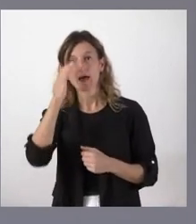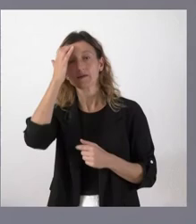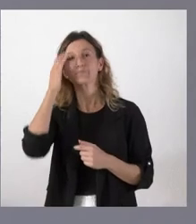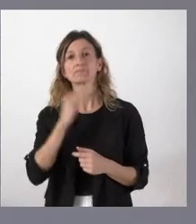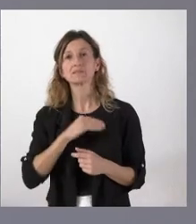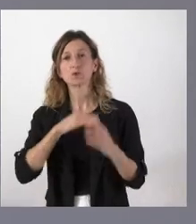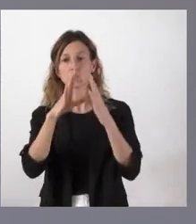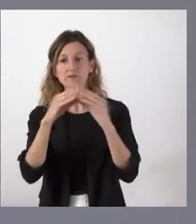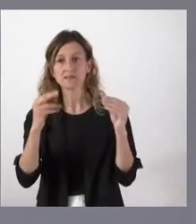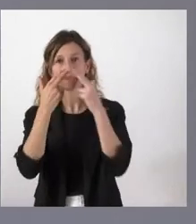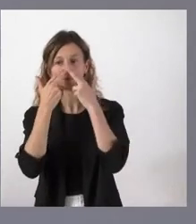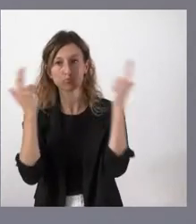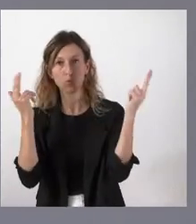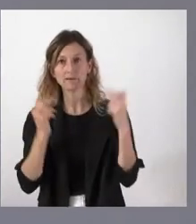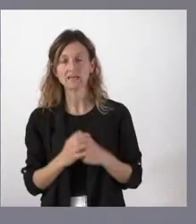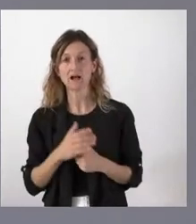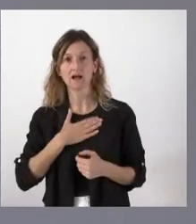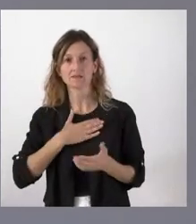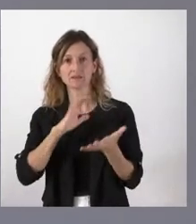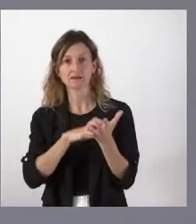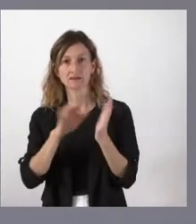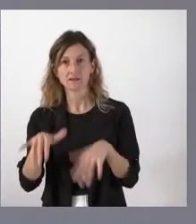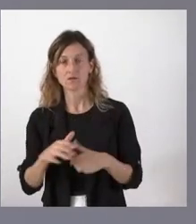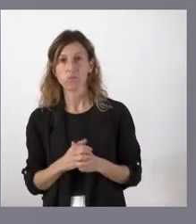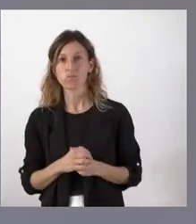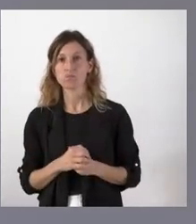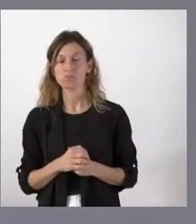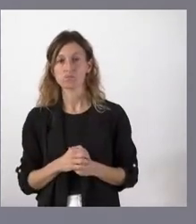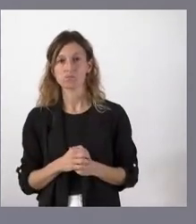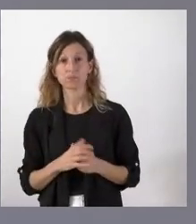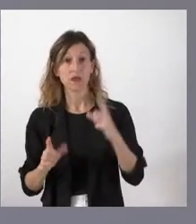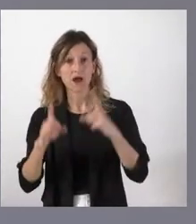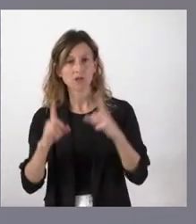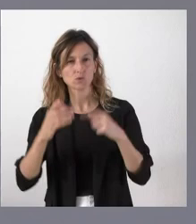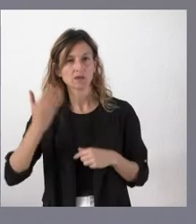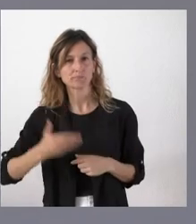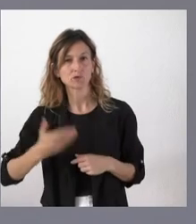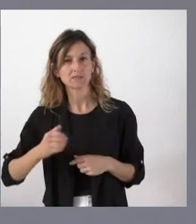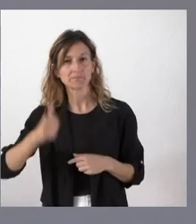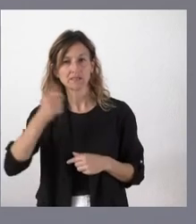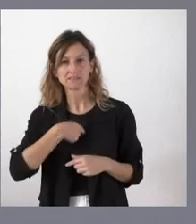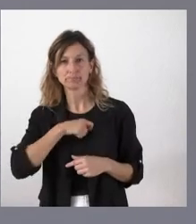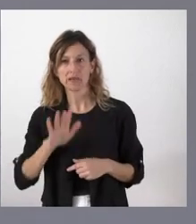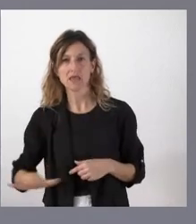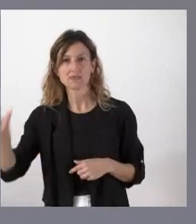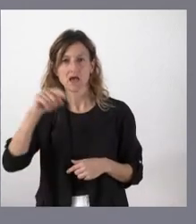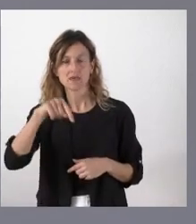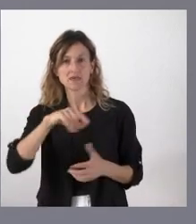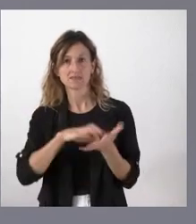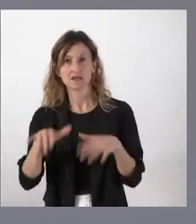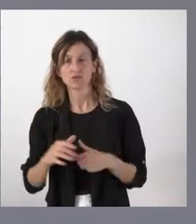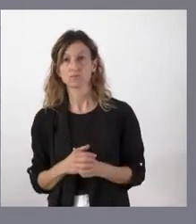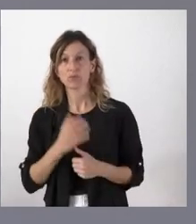universidades públicas en nuestra comunidad autónoma, algunas de las más importantes de España, entre ellas